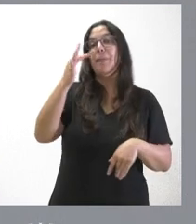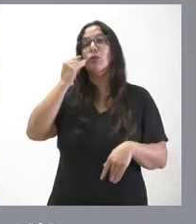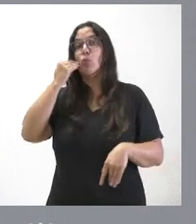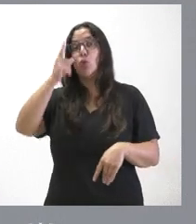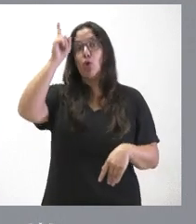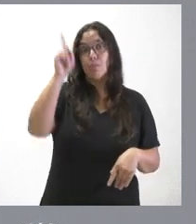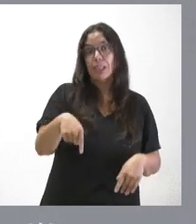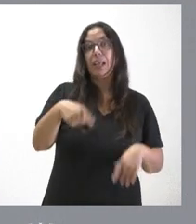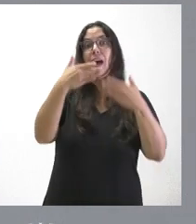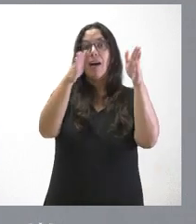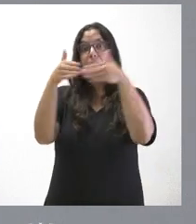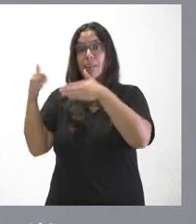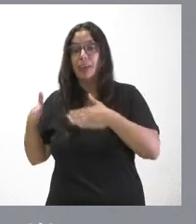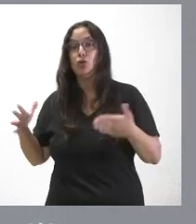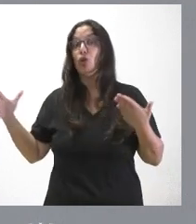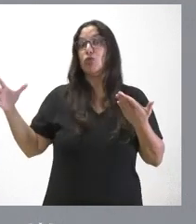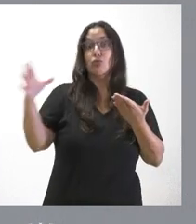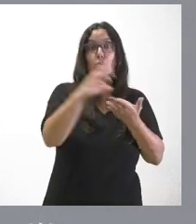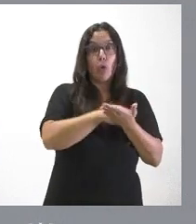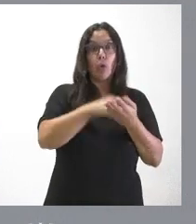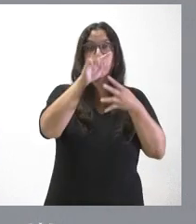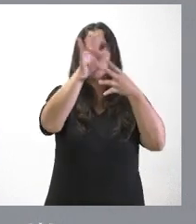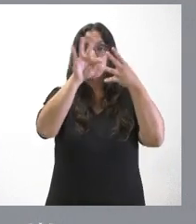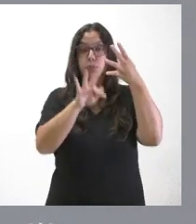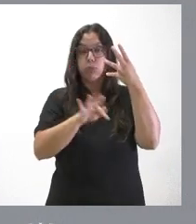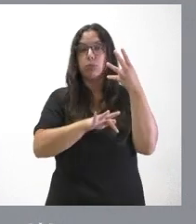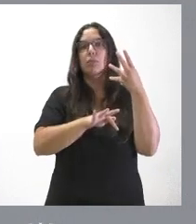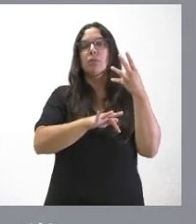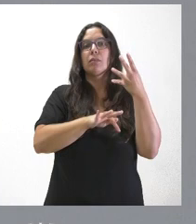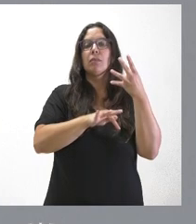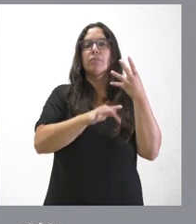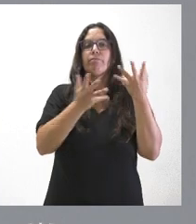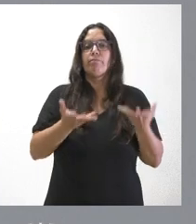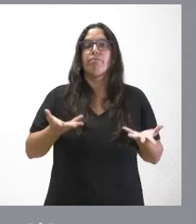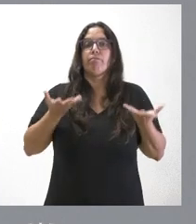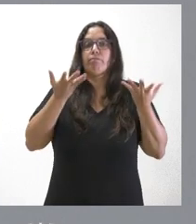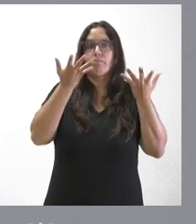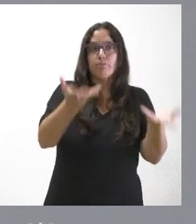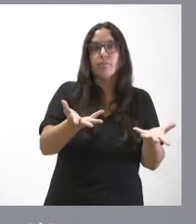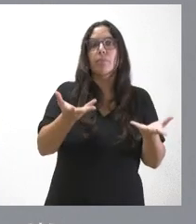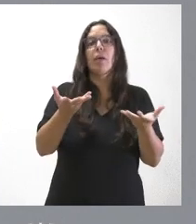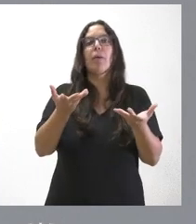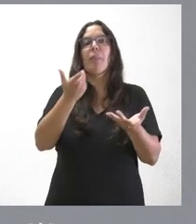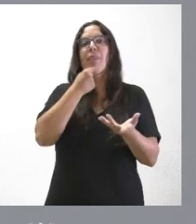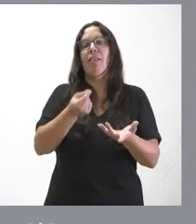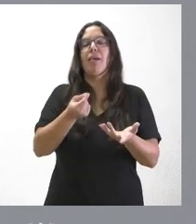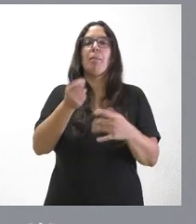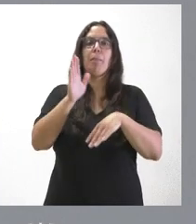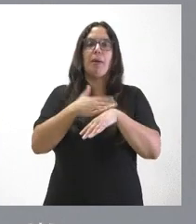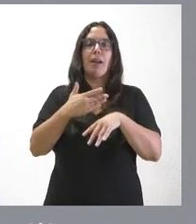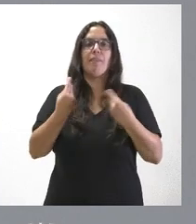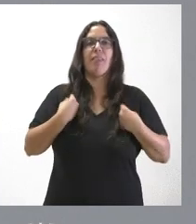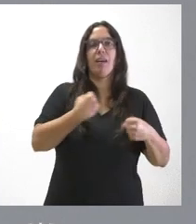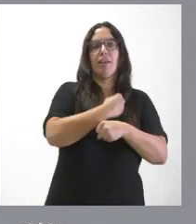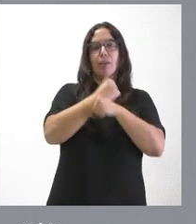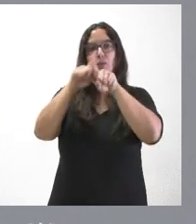gratuidad de uno a tres años, más estos servicios complementarios de conciliación de vida laboral y familiar, suponen un ahorro